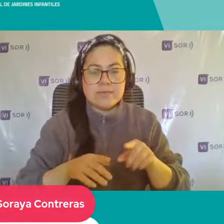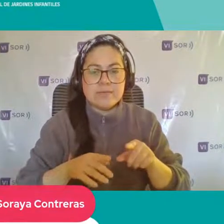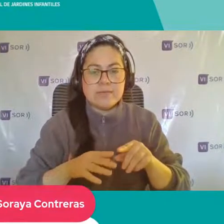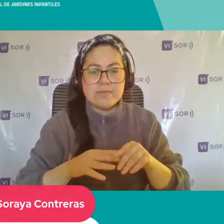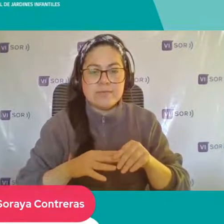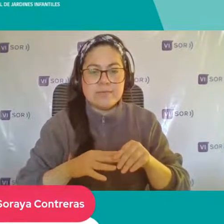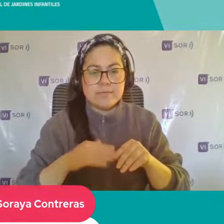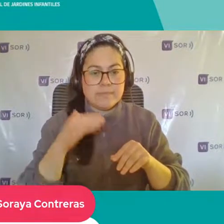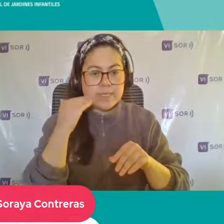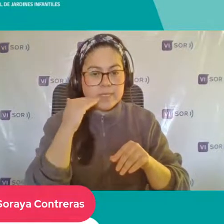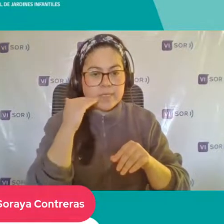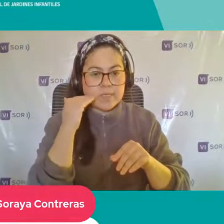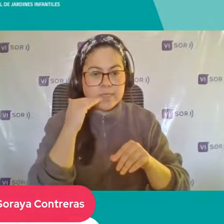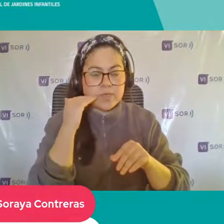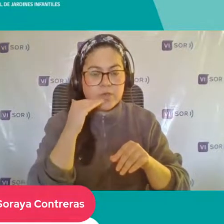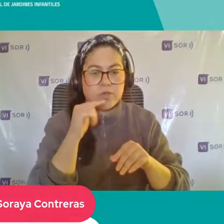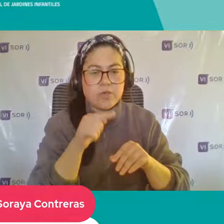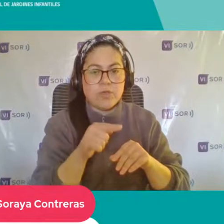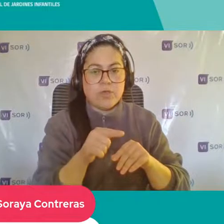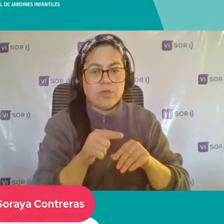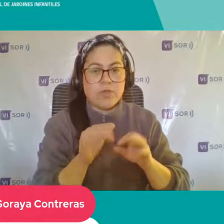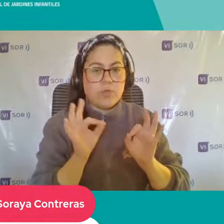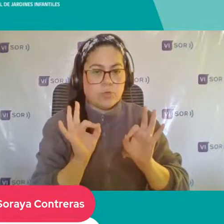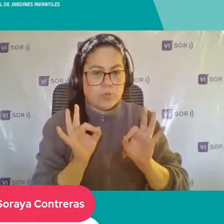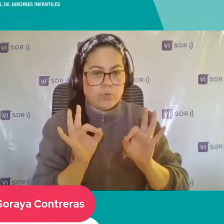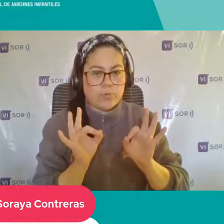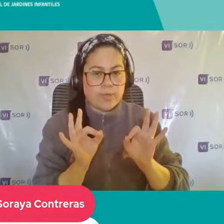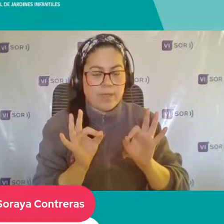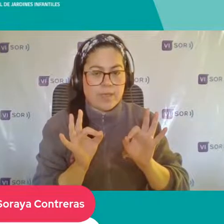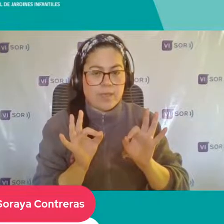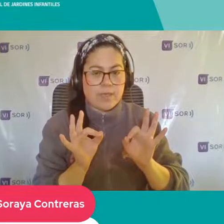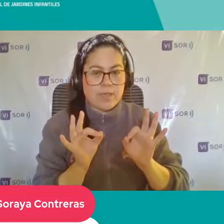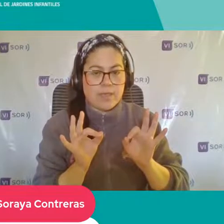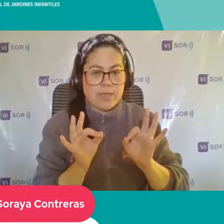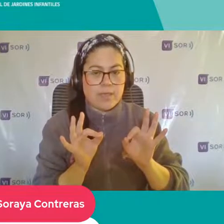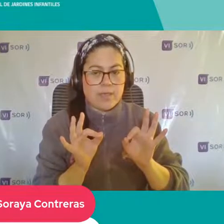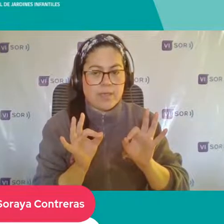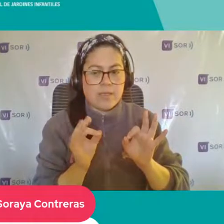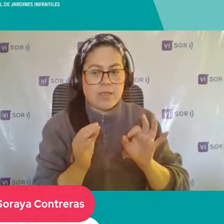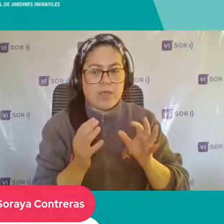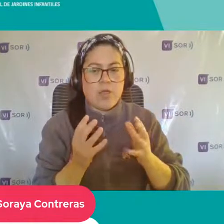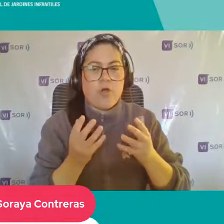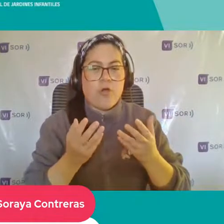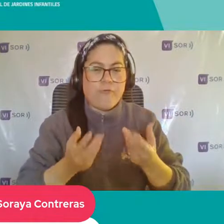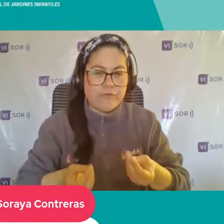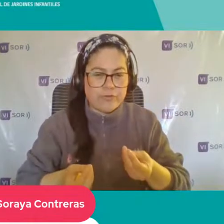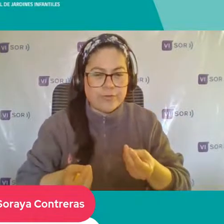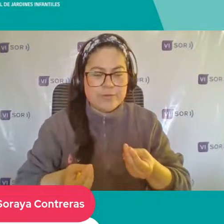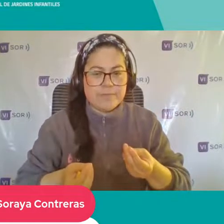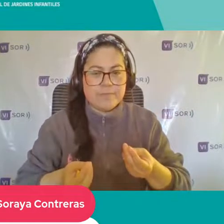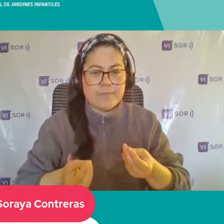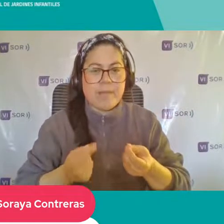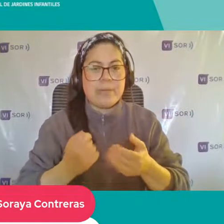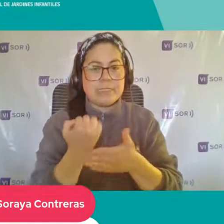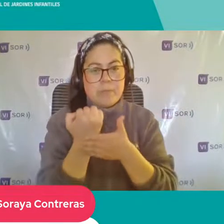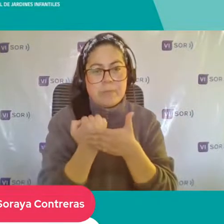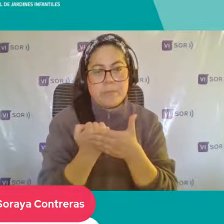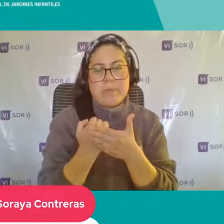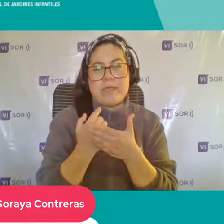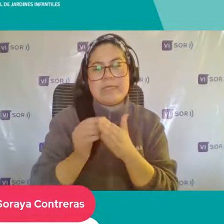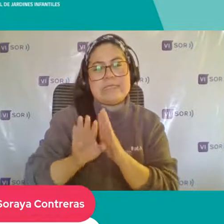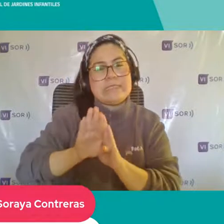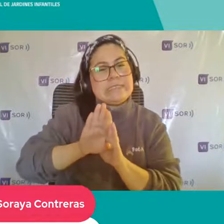los niños En general Van a estar Como se llama Obviamente Tienden a restringirse De estas actividades